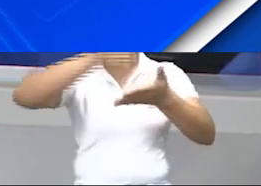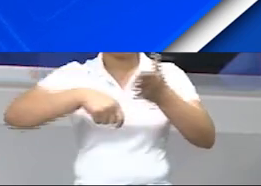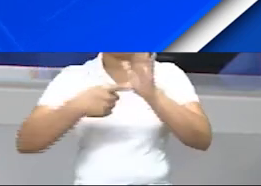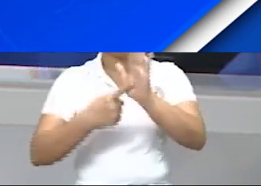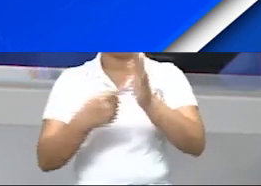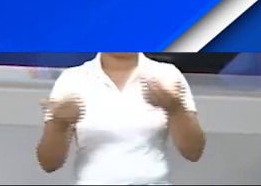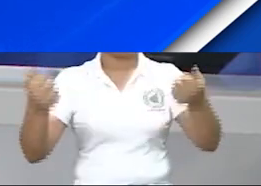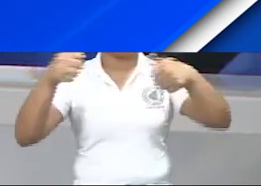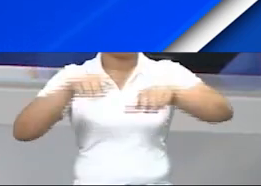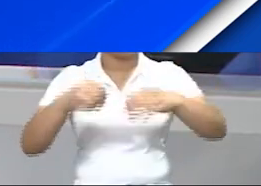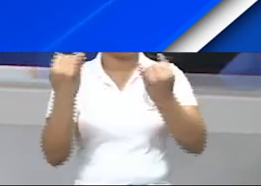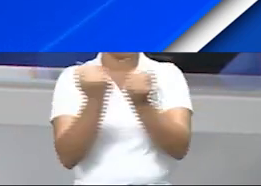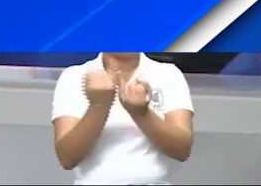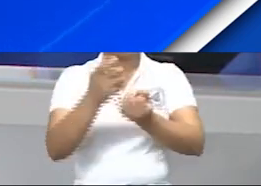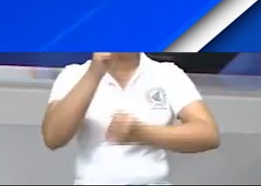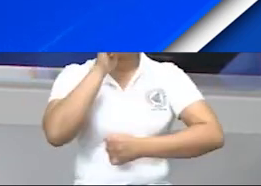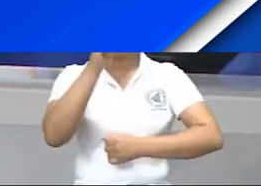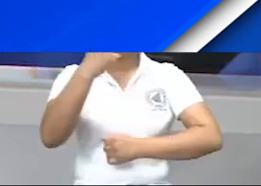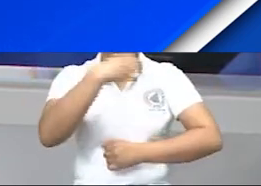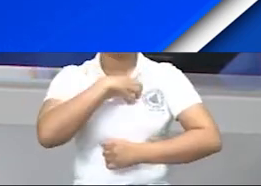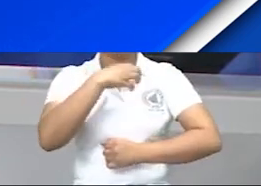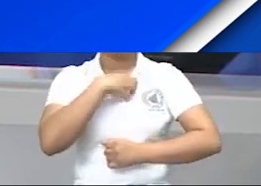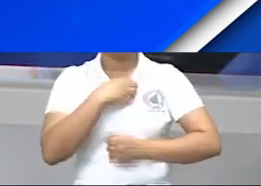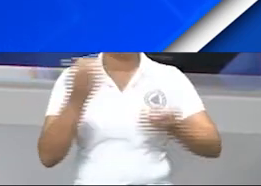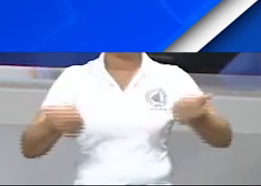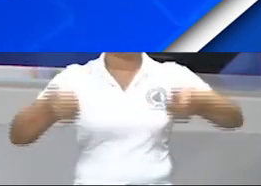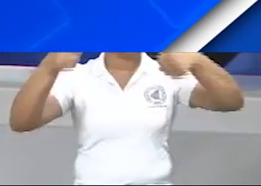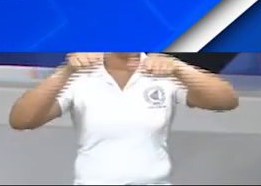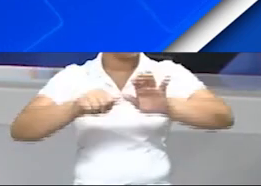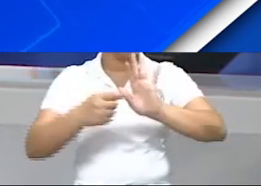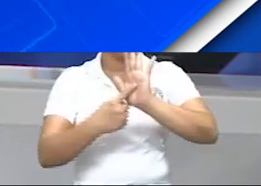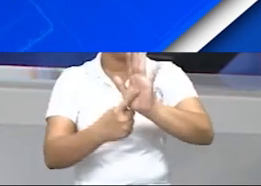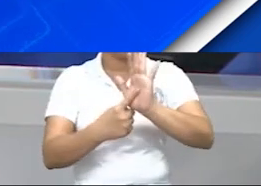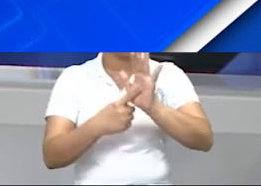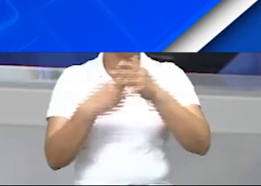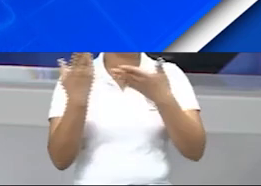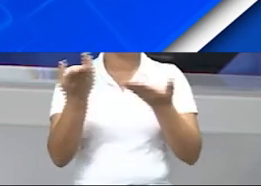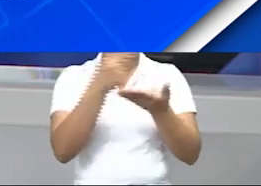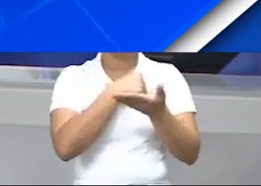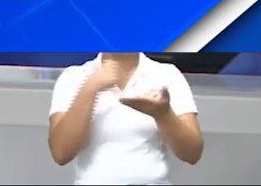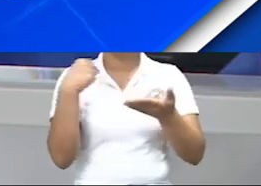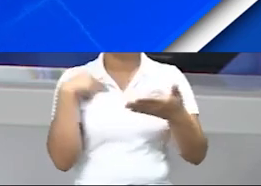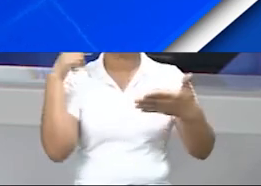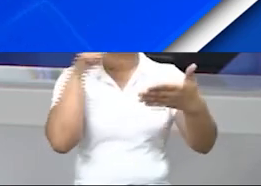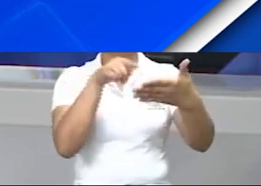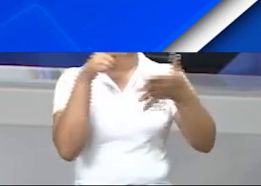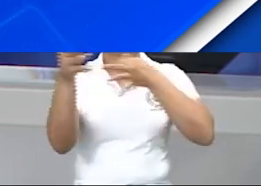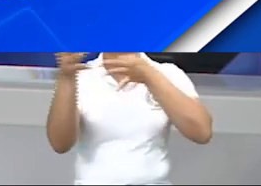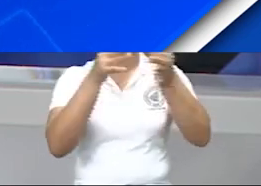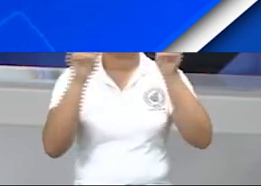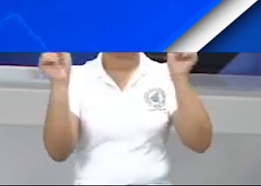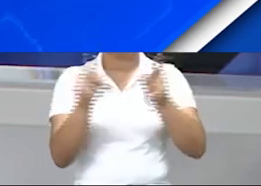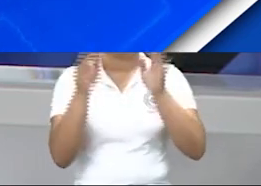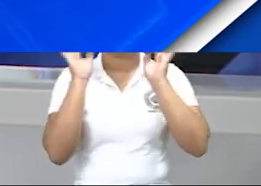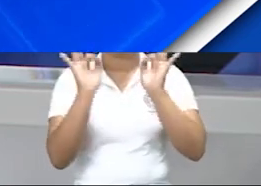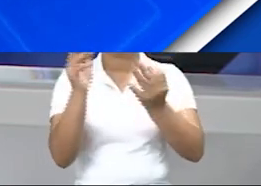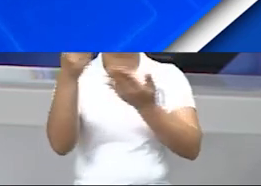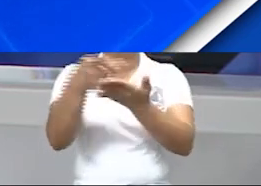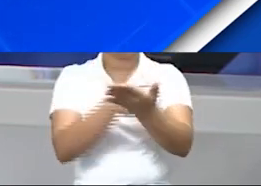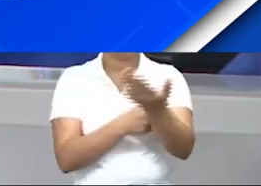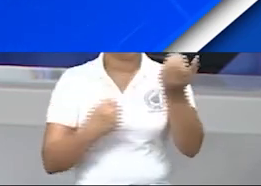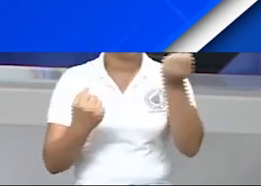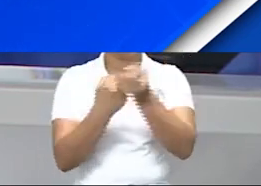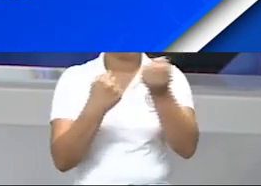en cada área de interés. Dichos acuerdos complementarios deberán especificar los programas y proyectos de